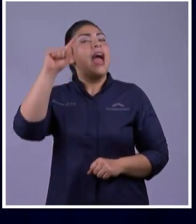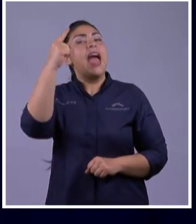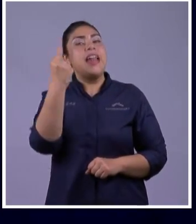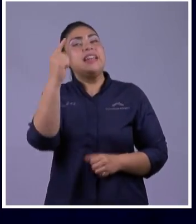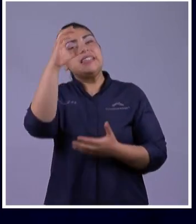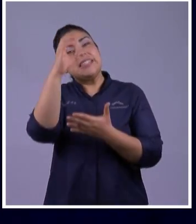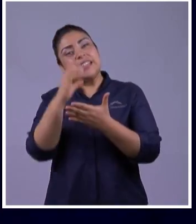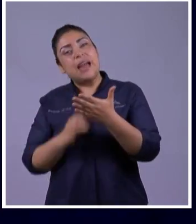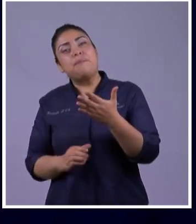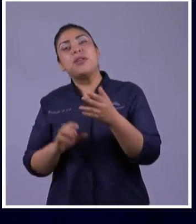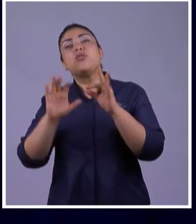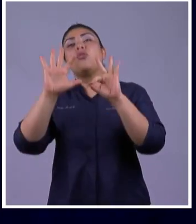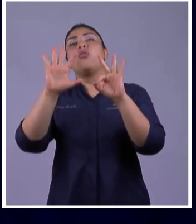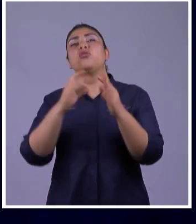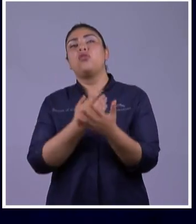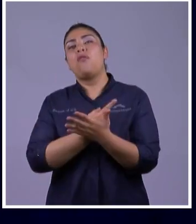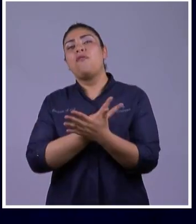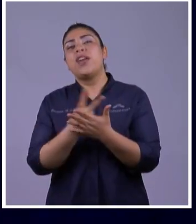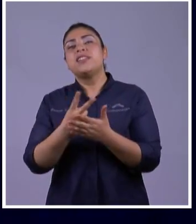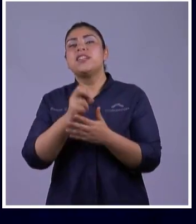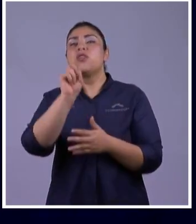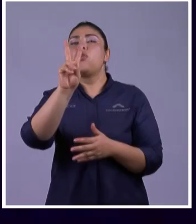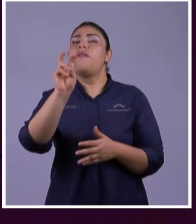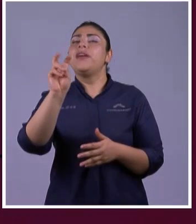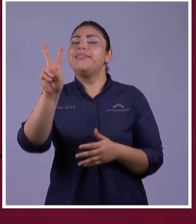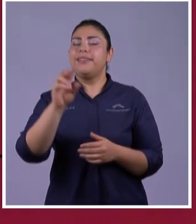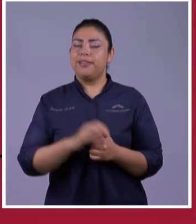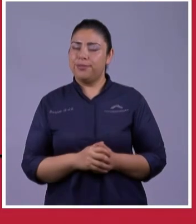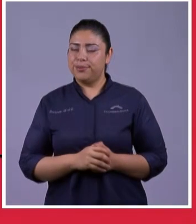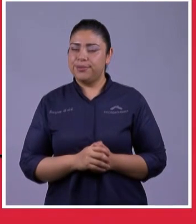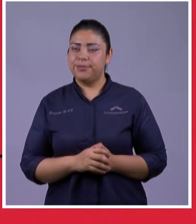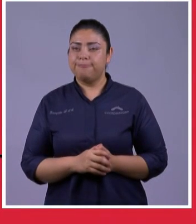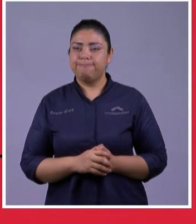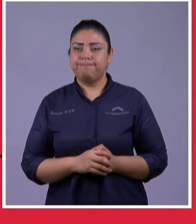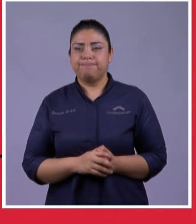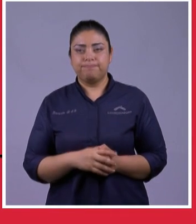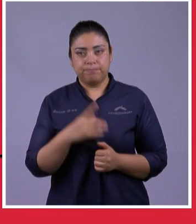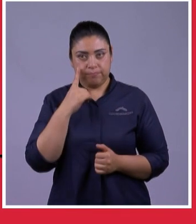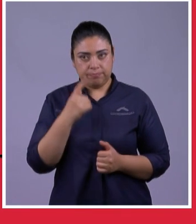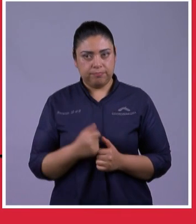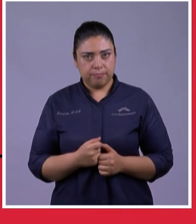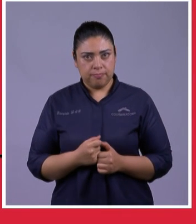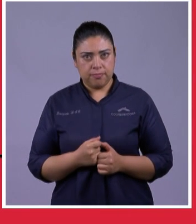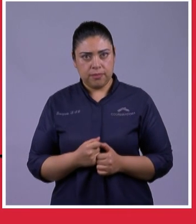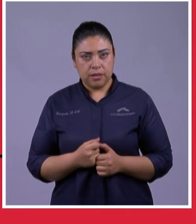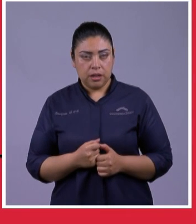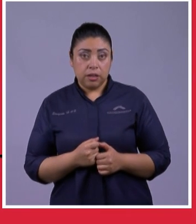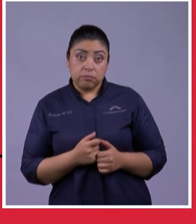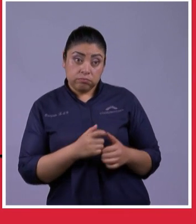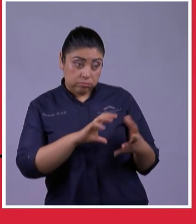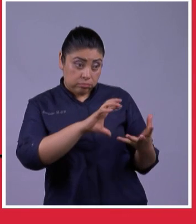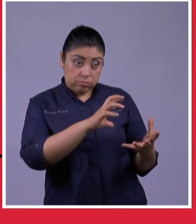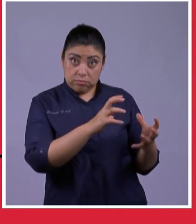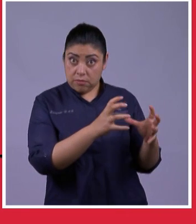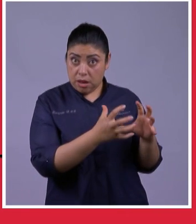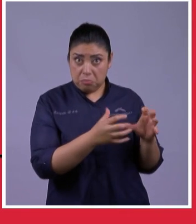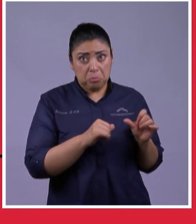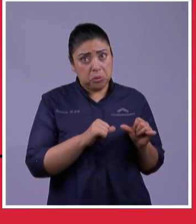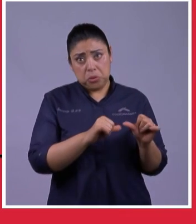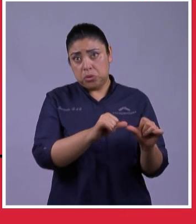22 mientras la tierra permanezca no cesarán la cementera y la ciega